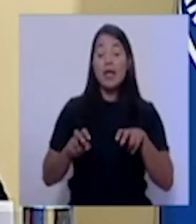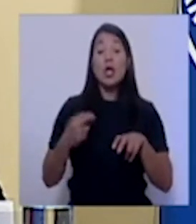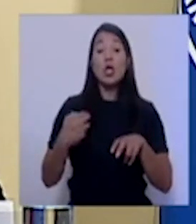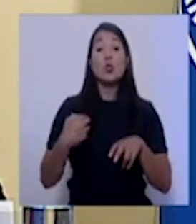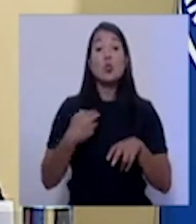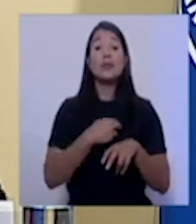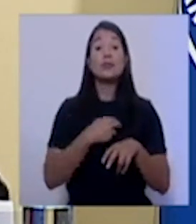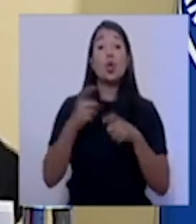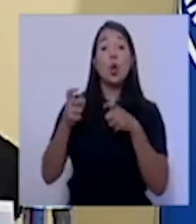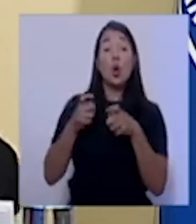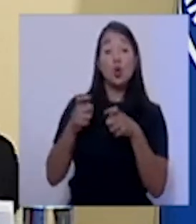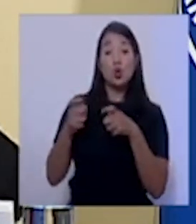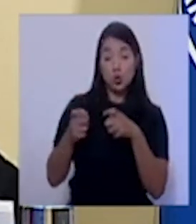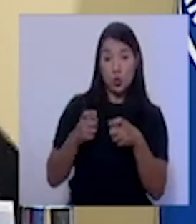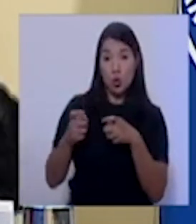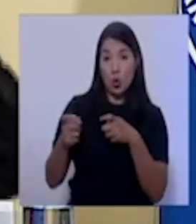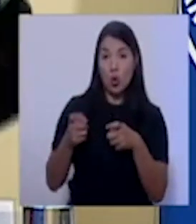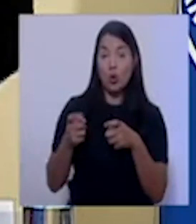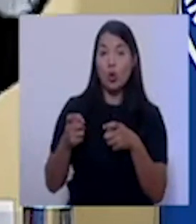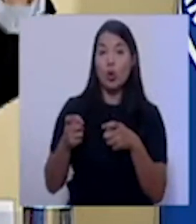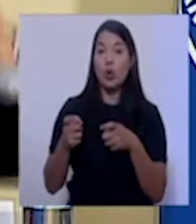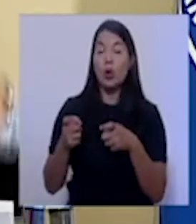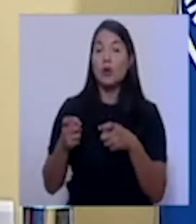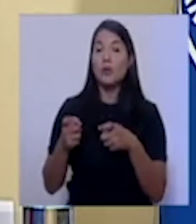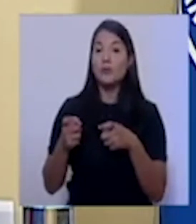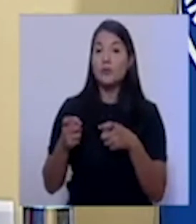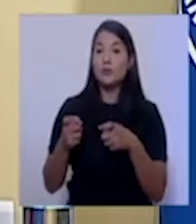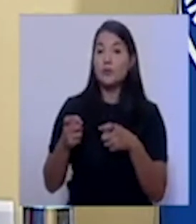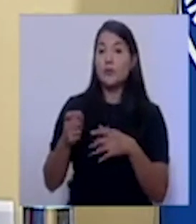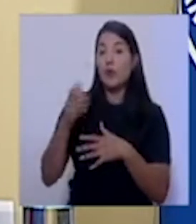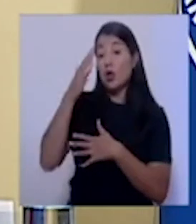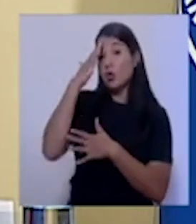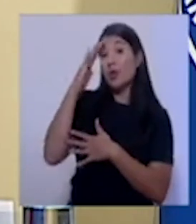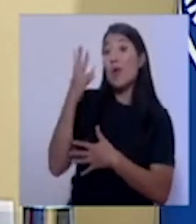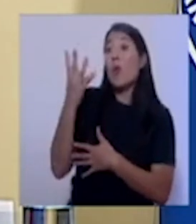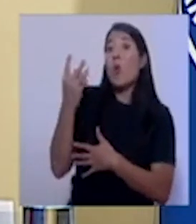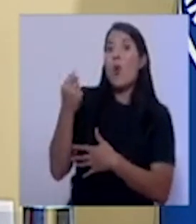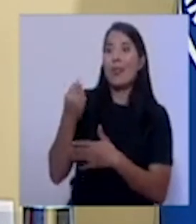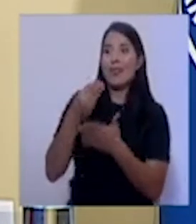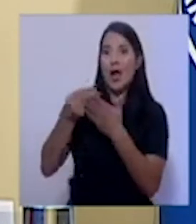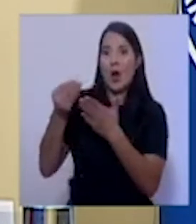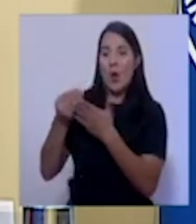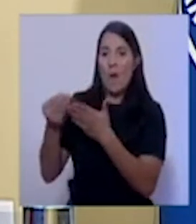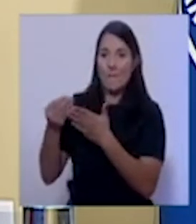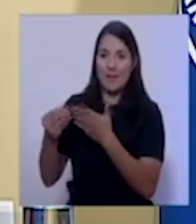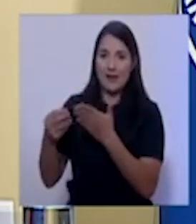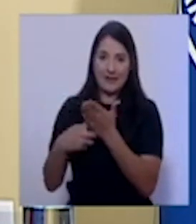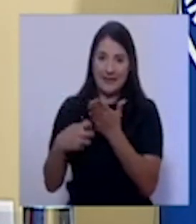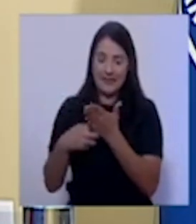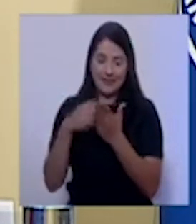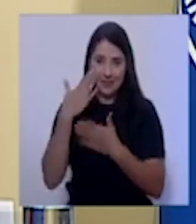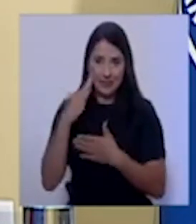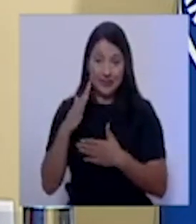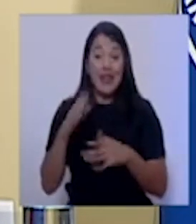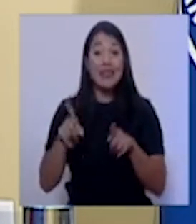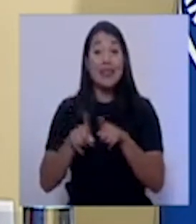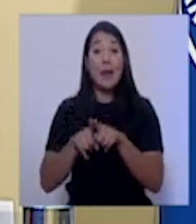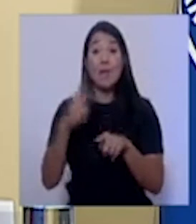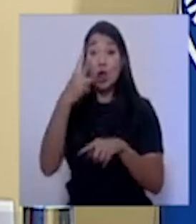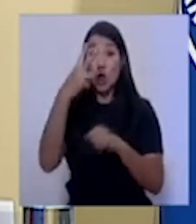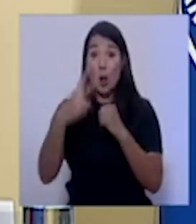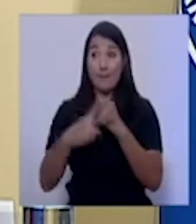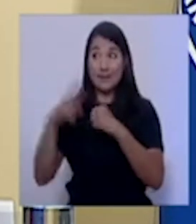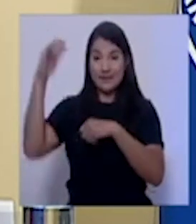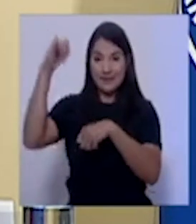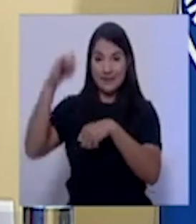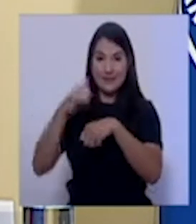lo estamos haciendo, pero no controlamos cuál es la situación de la demanda en esos países. También ha habido dos vuelos semanales de parte